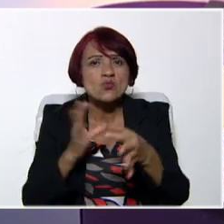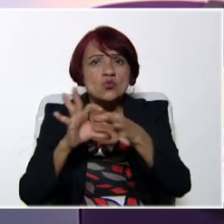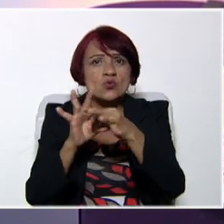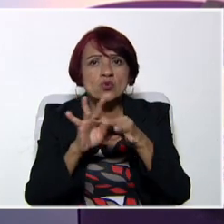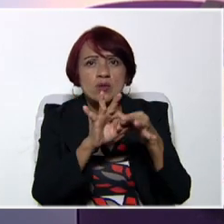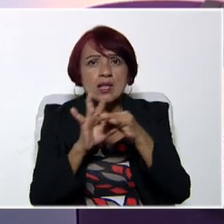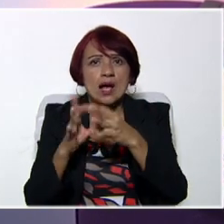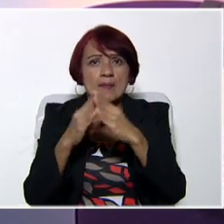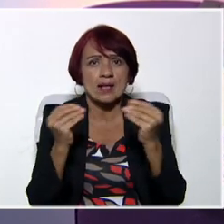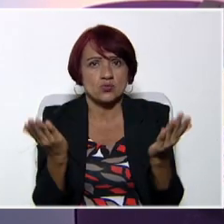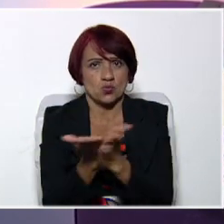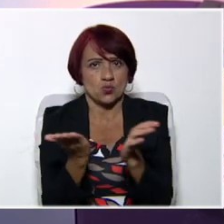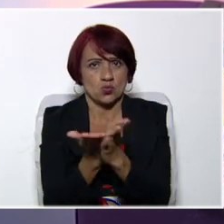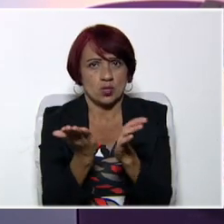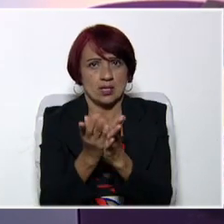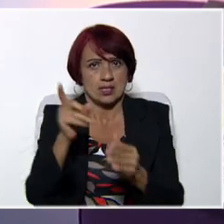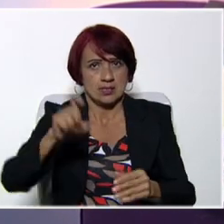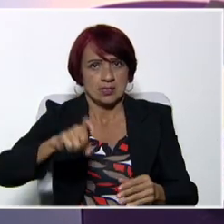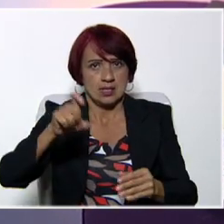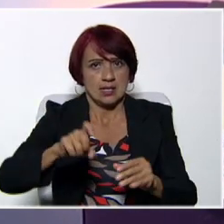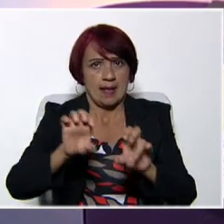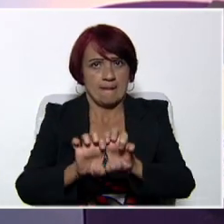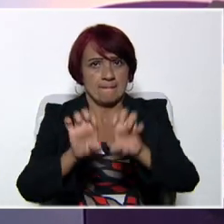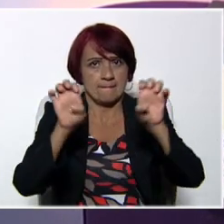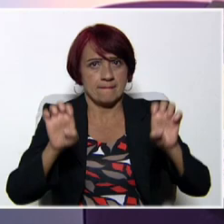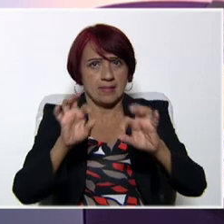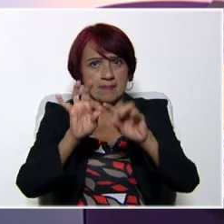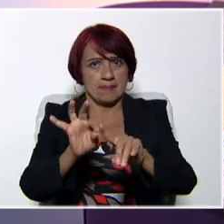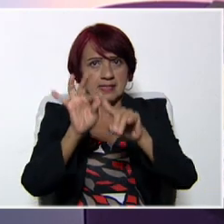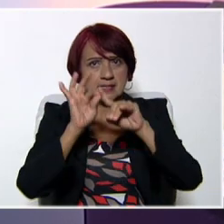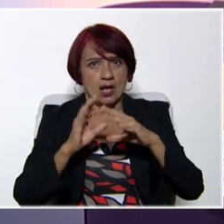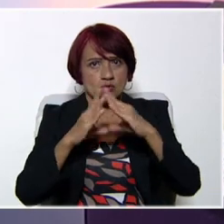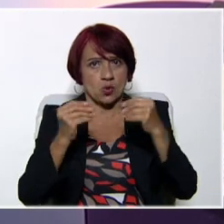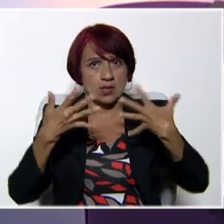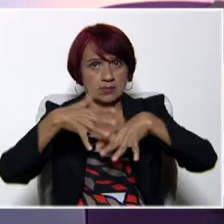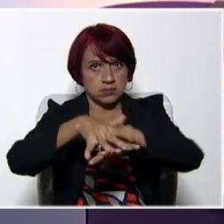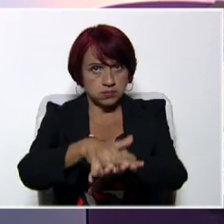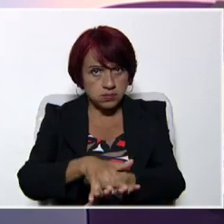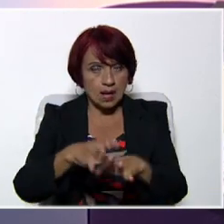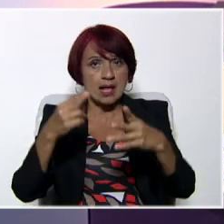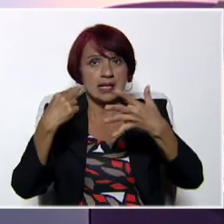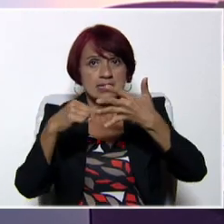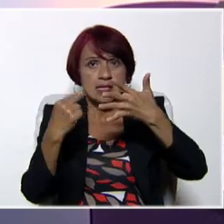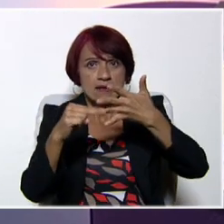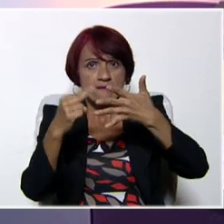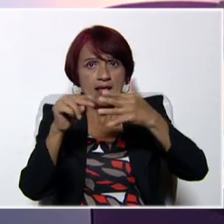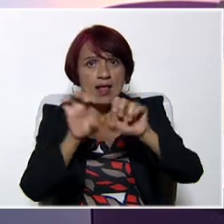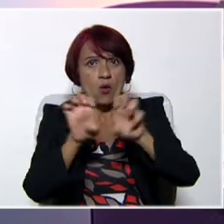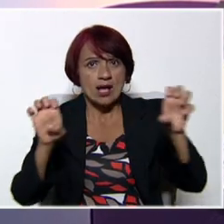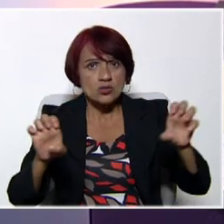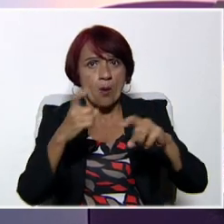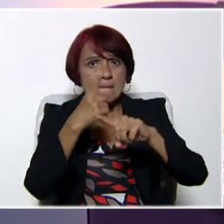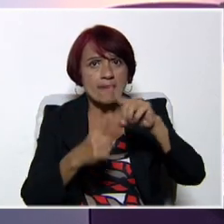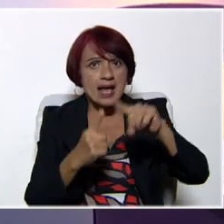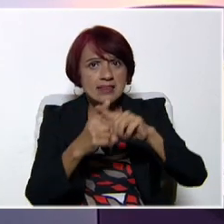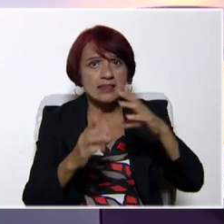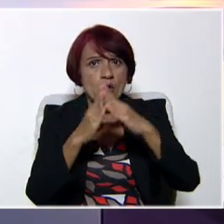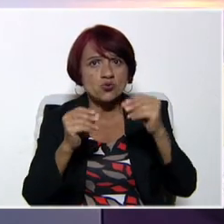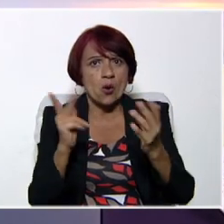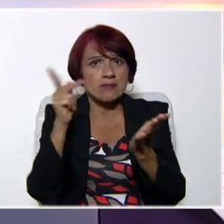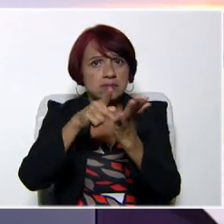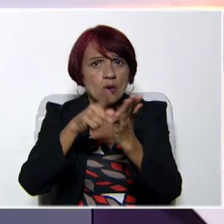para nuestros estudiantes con necesidades educativas especiales, integrados en el nivel de educación media y para todos los